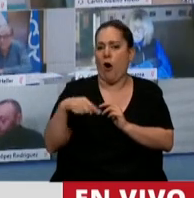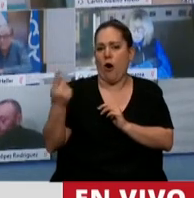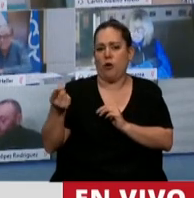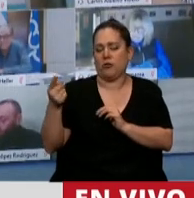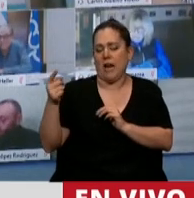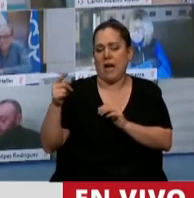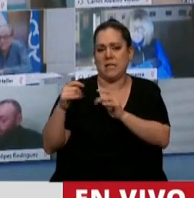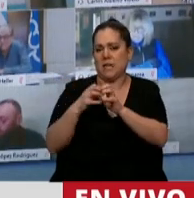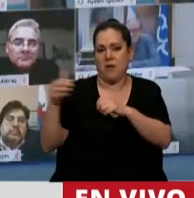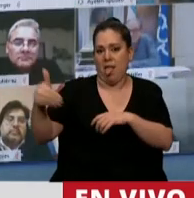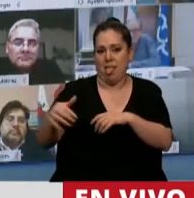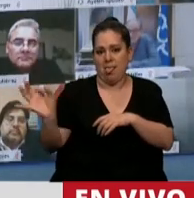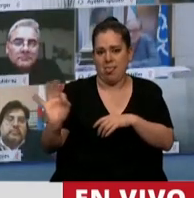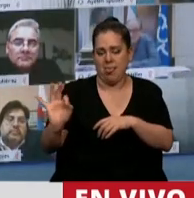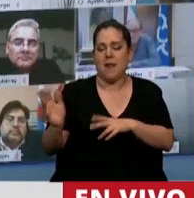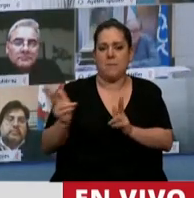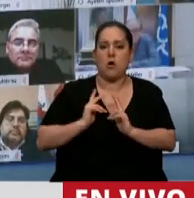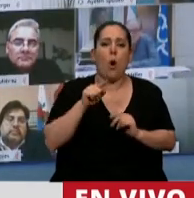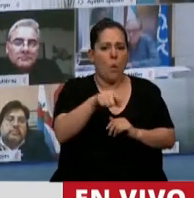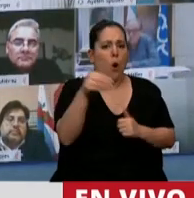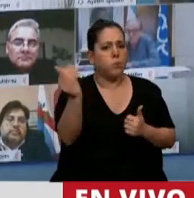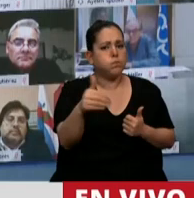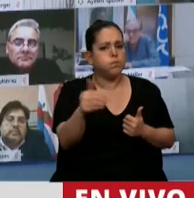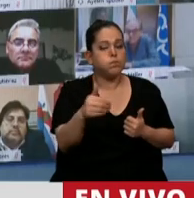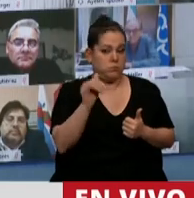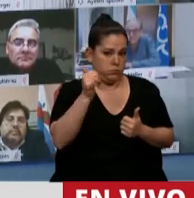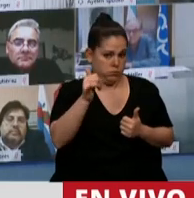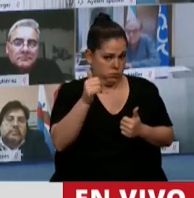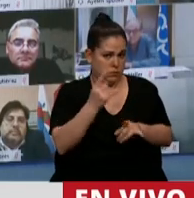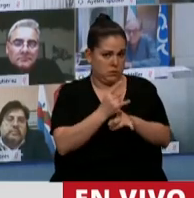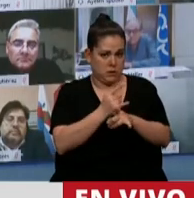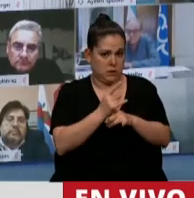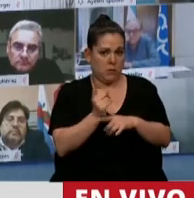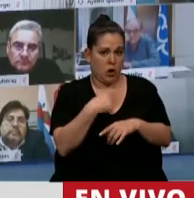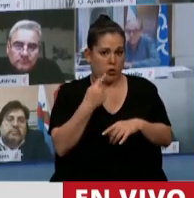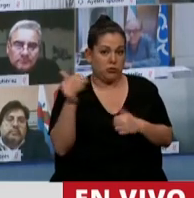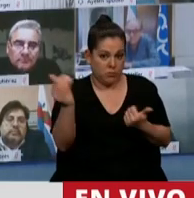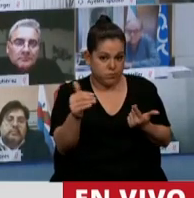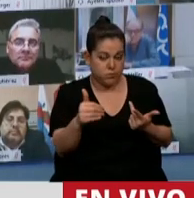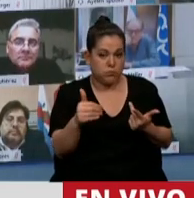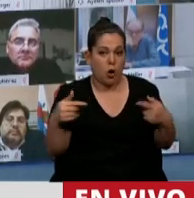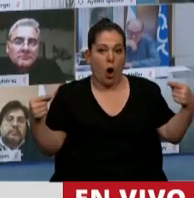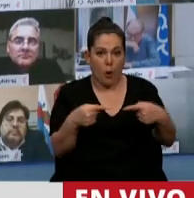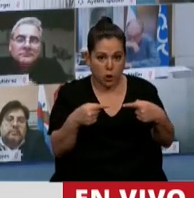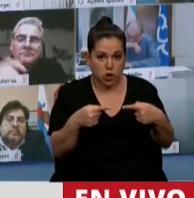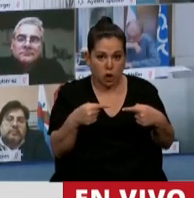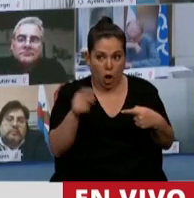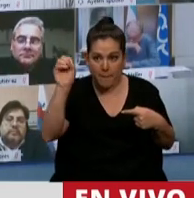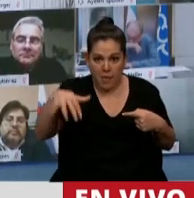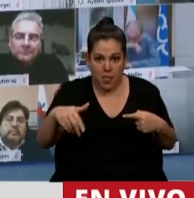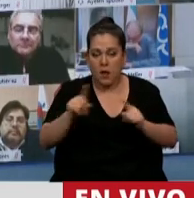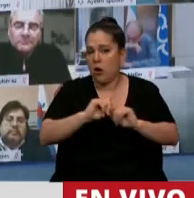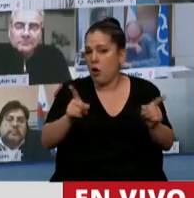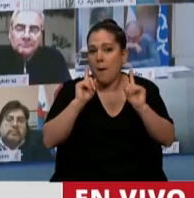sesiones anteriores, me dijo, vos viniste a todas, ¿hay más cantidad de gente acá que en las sesiones en que estuvimos nosotros con la oposición? No, está la misma